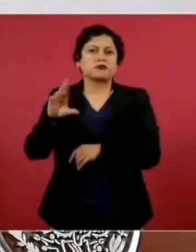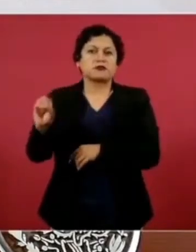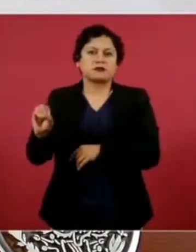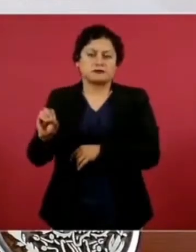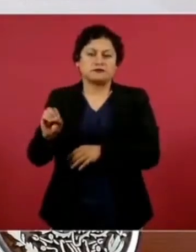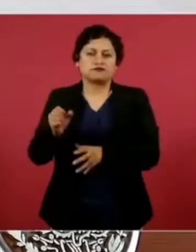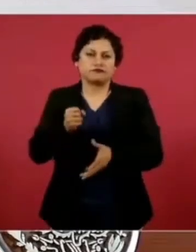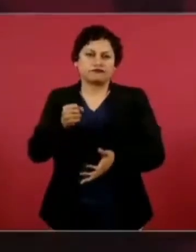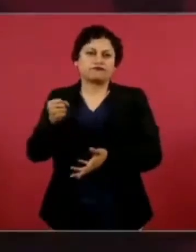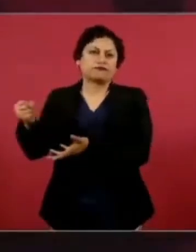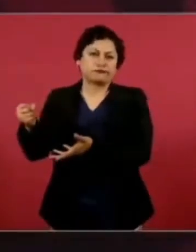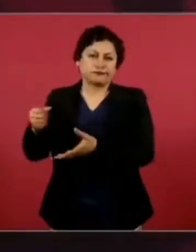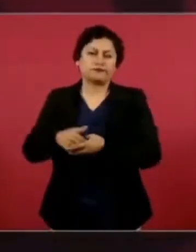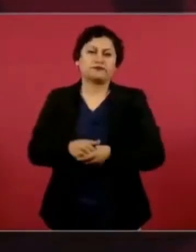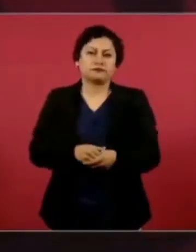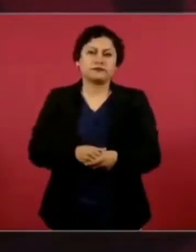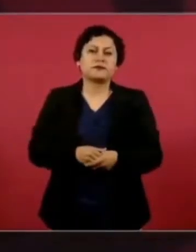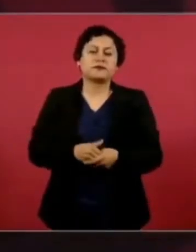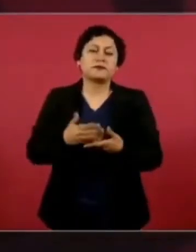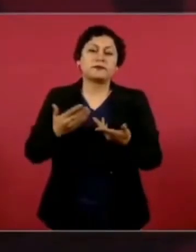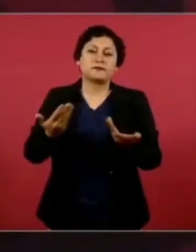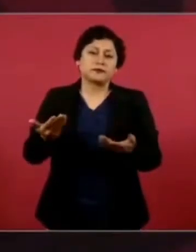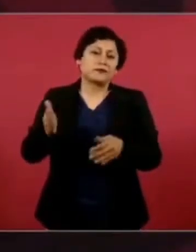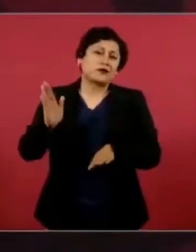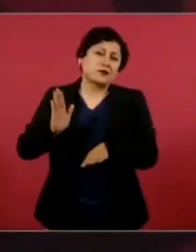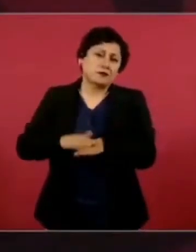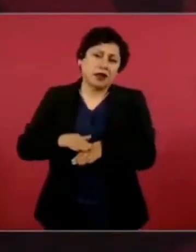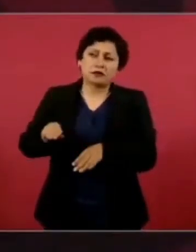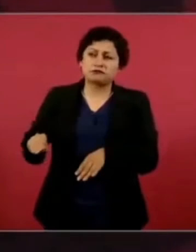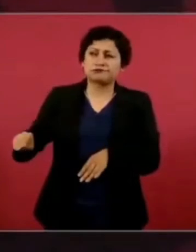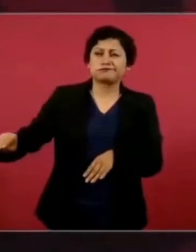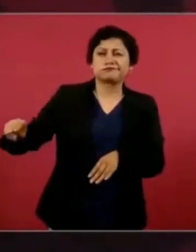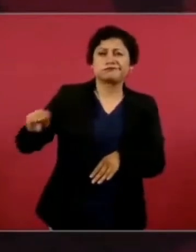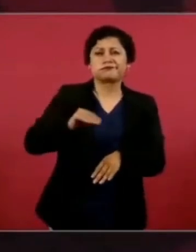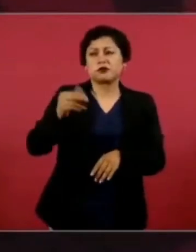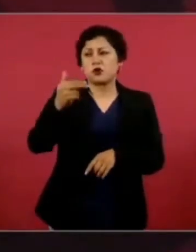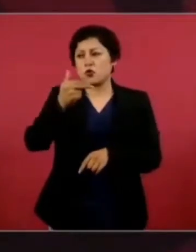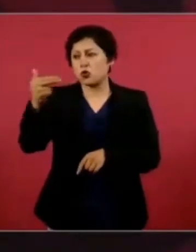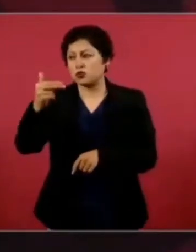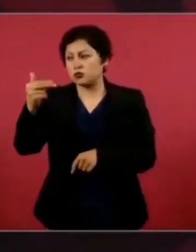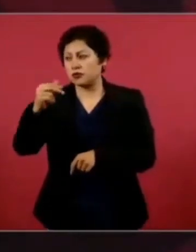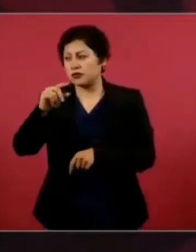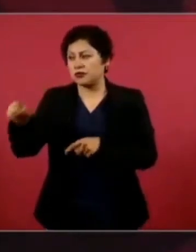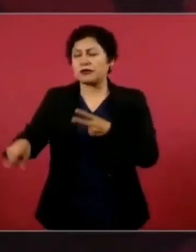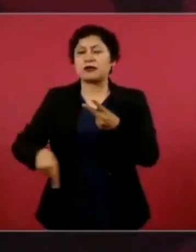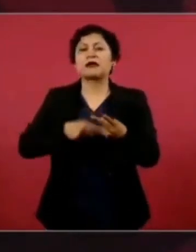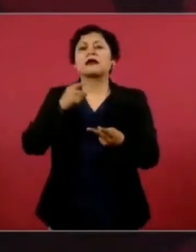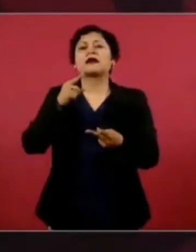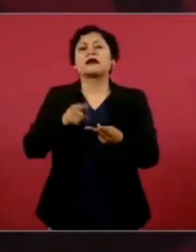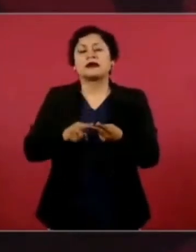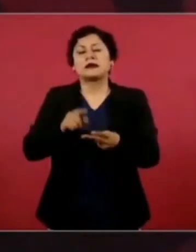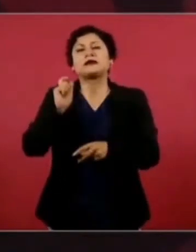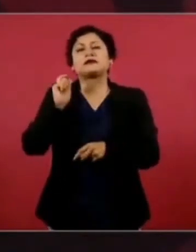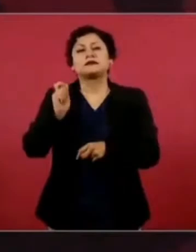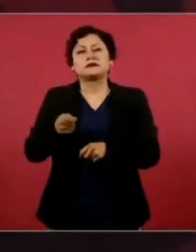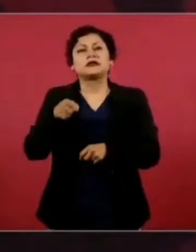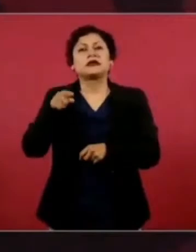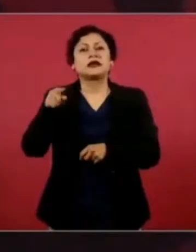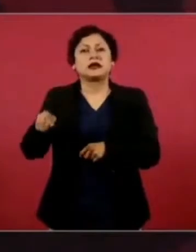hoteles, toda la obra de infraestructura, el aeropuerto de Tulum,